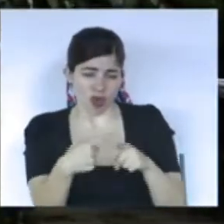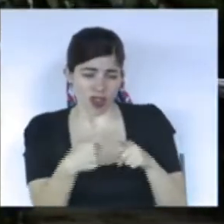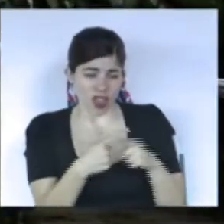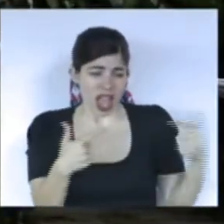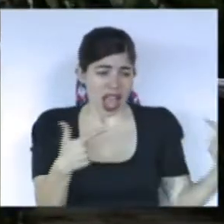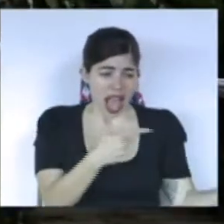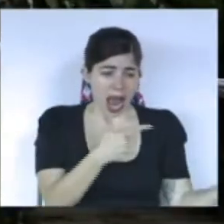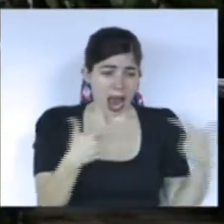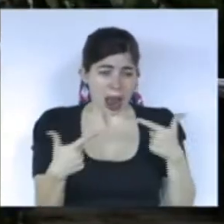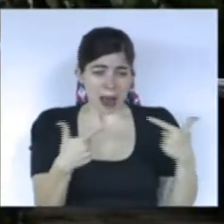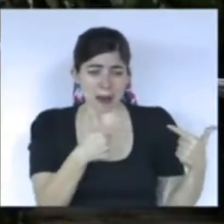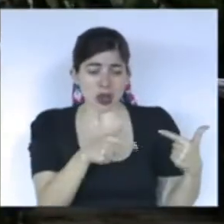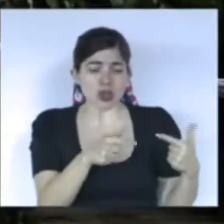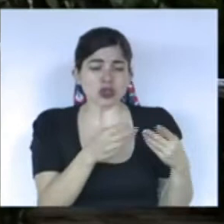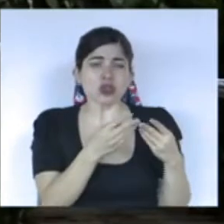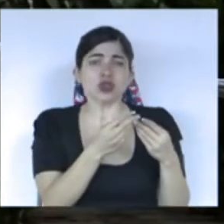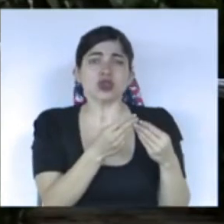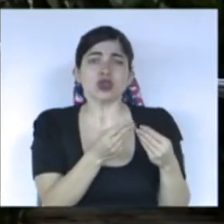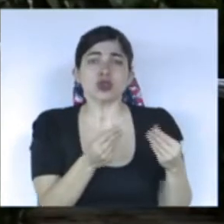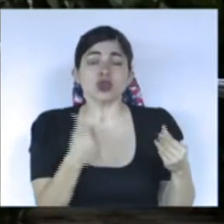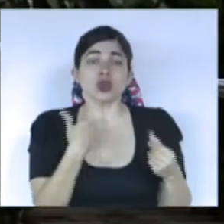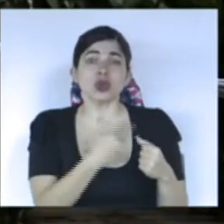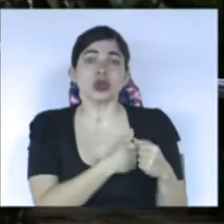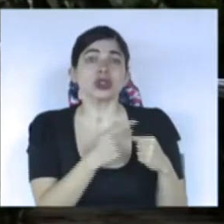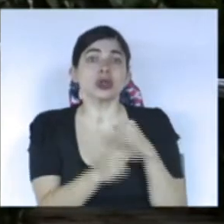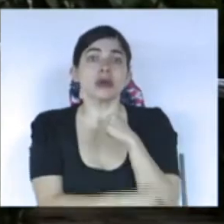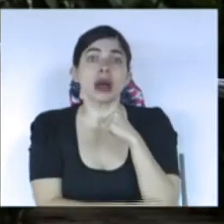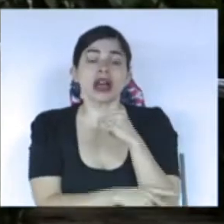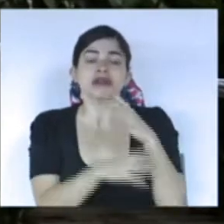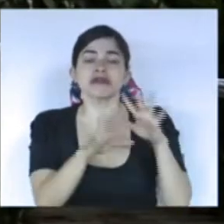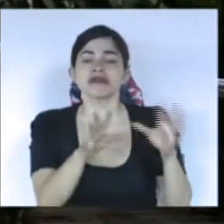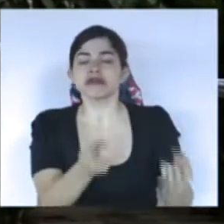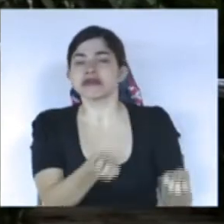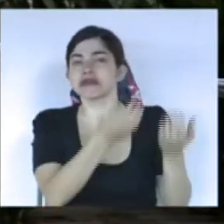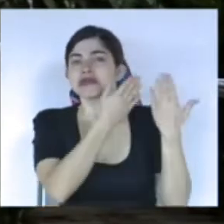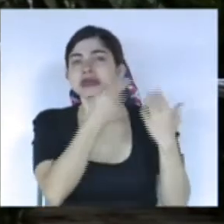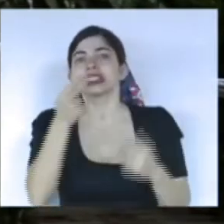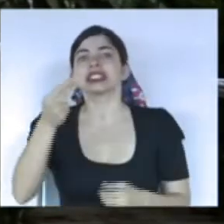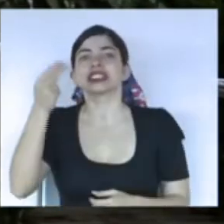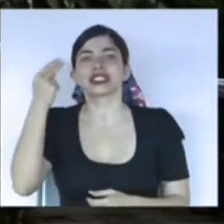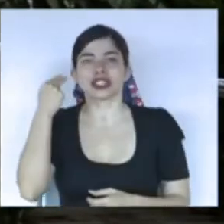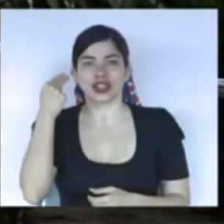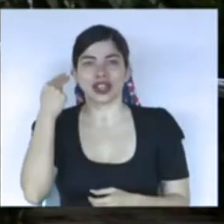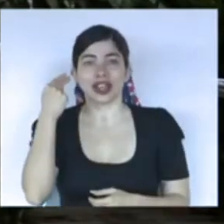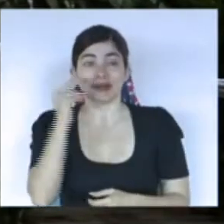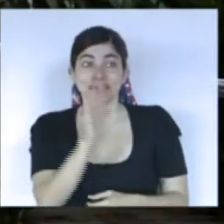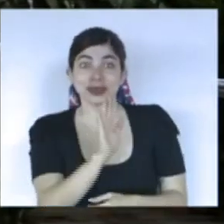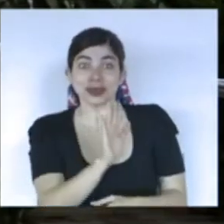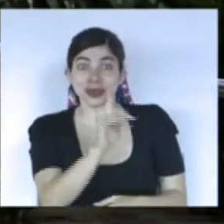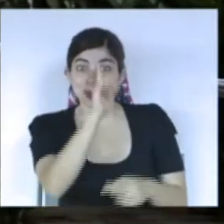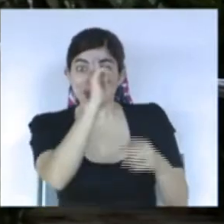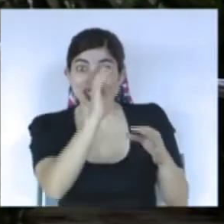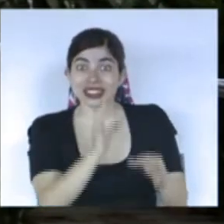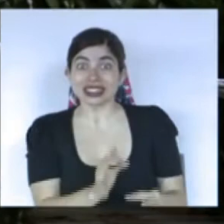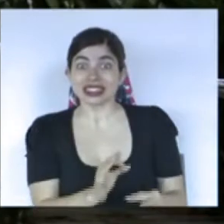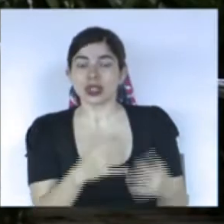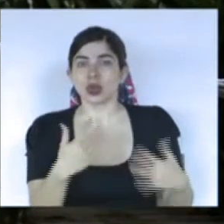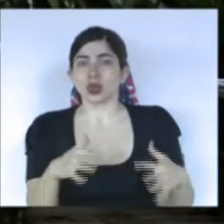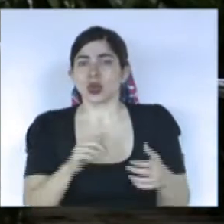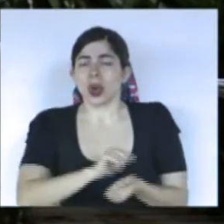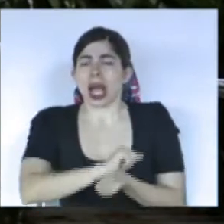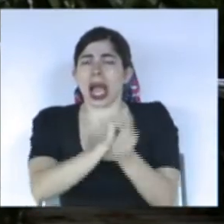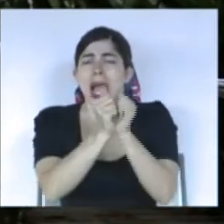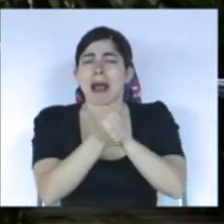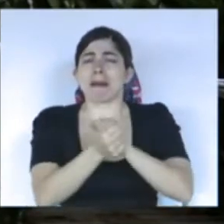de las armas sería para nuestro país historia. Esta decisión cambiaría la jerarquía